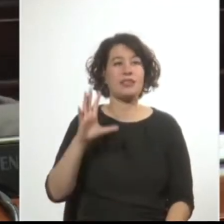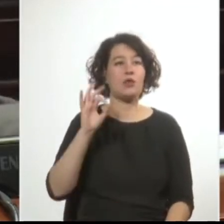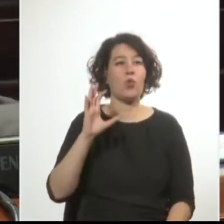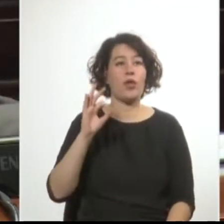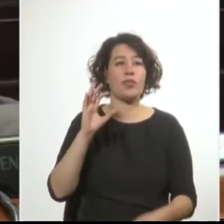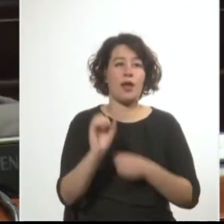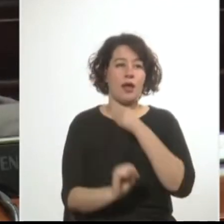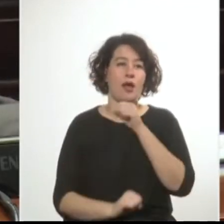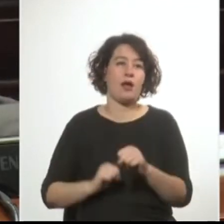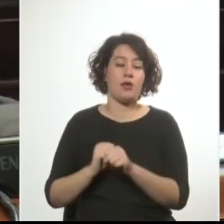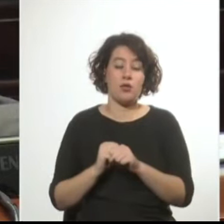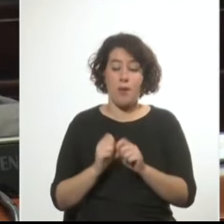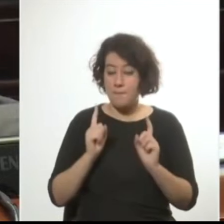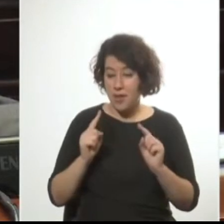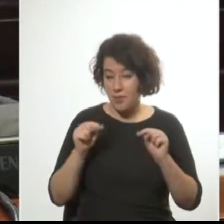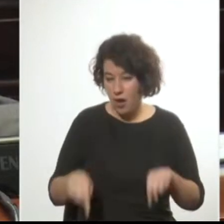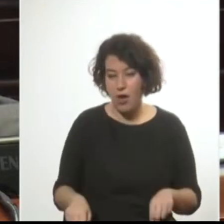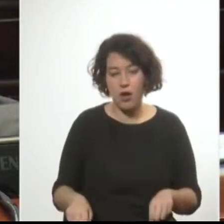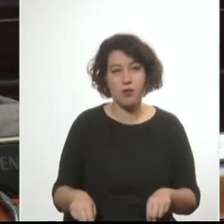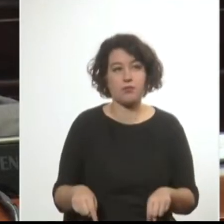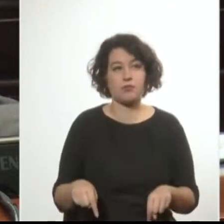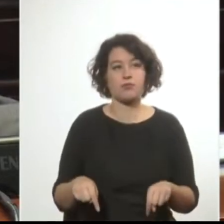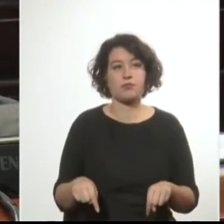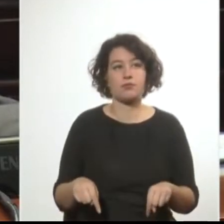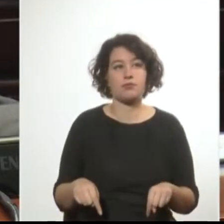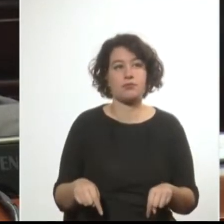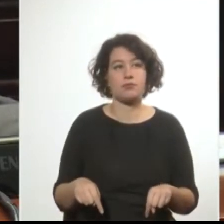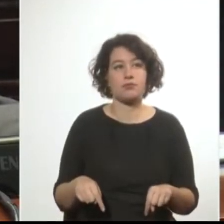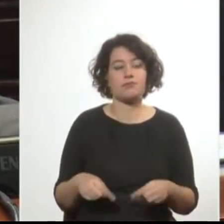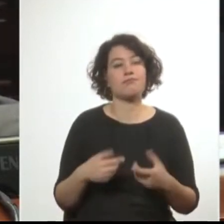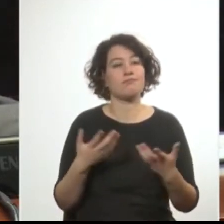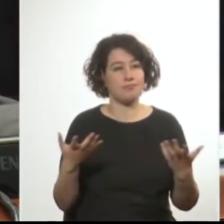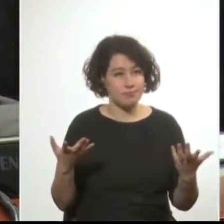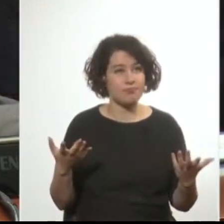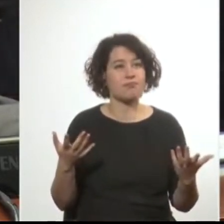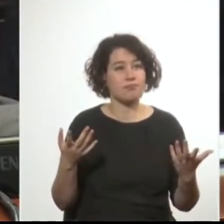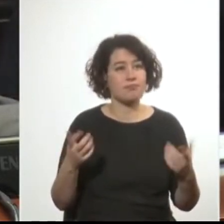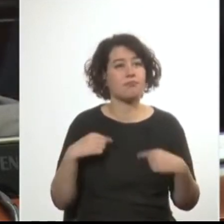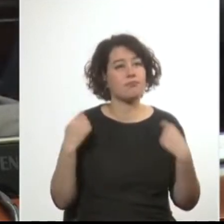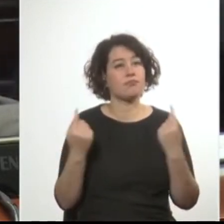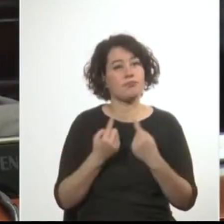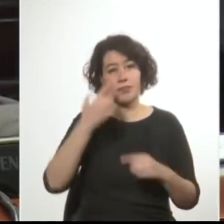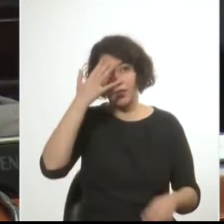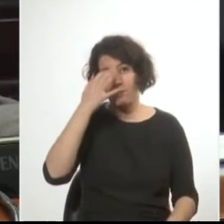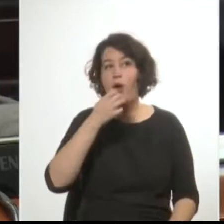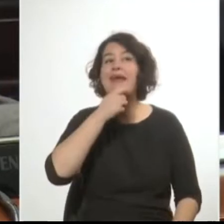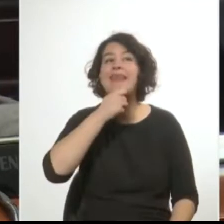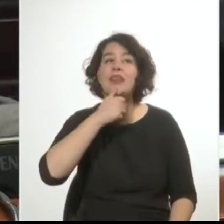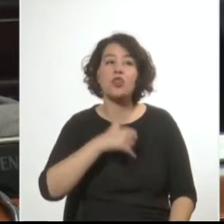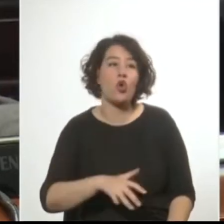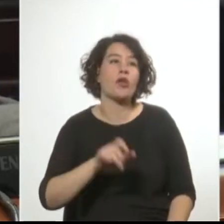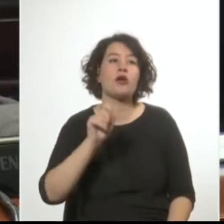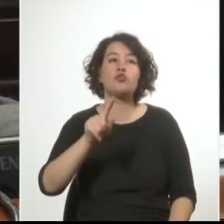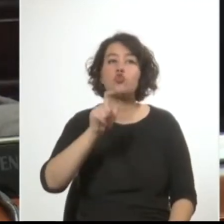años en este Parlamento. Hechos que consideramos históricos por su